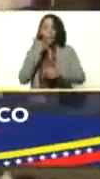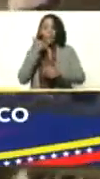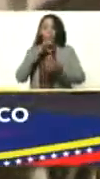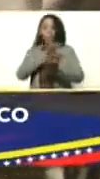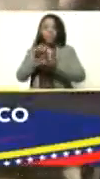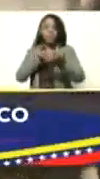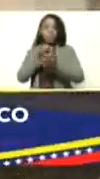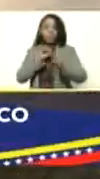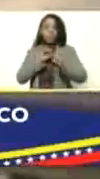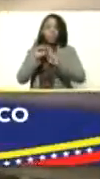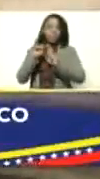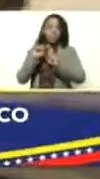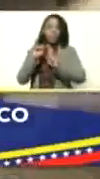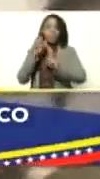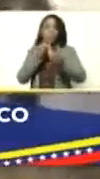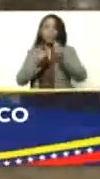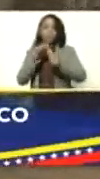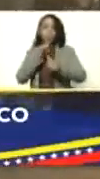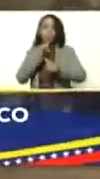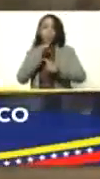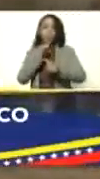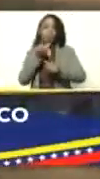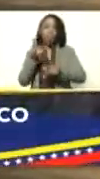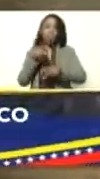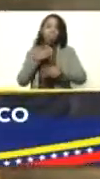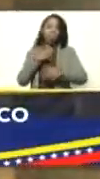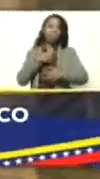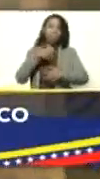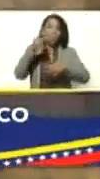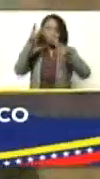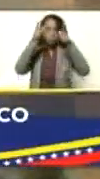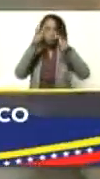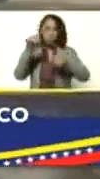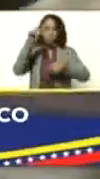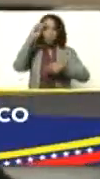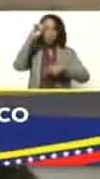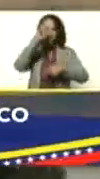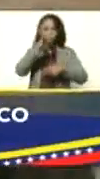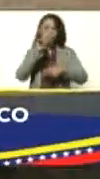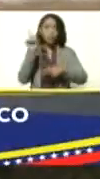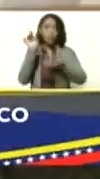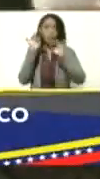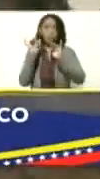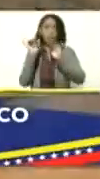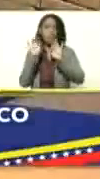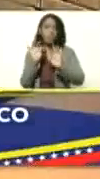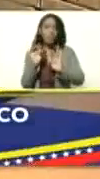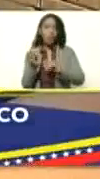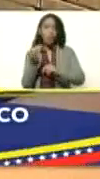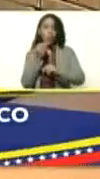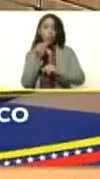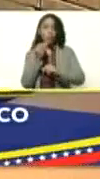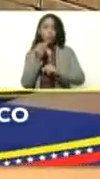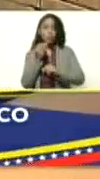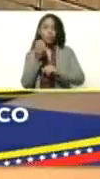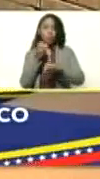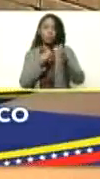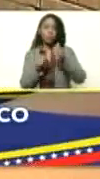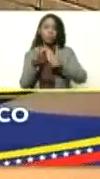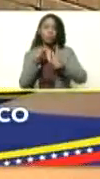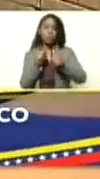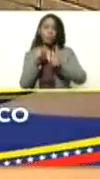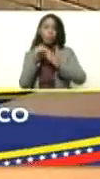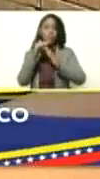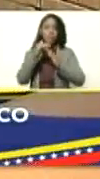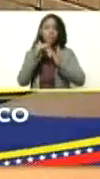intolerancia o de mala asimilación de la leche de vaca. De la misma manera, el contenido de lactosa es